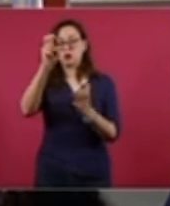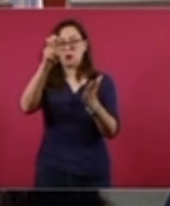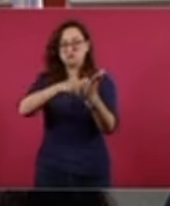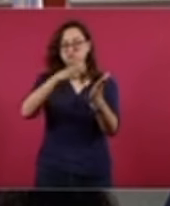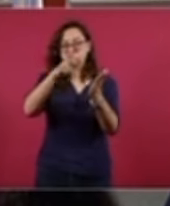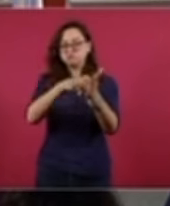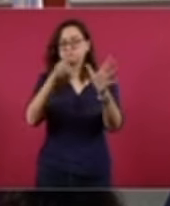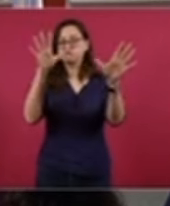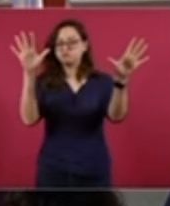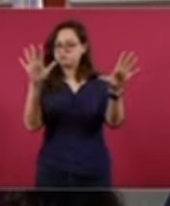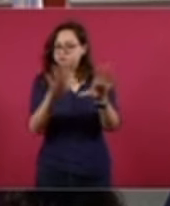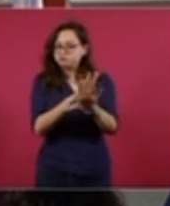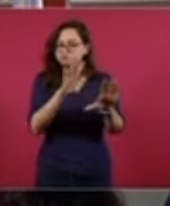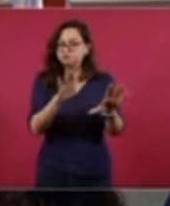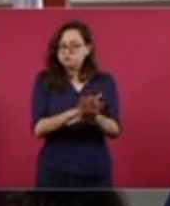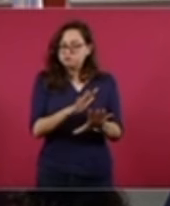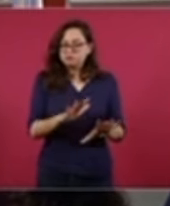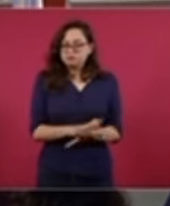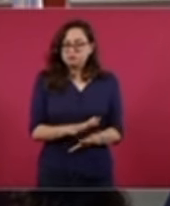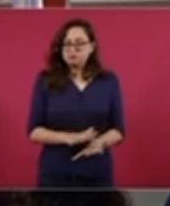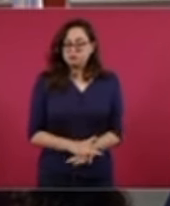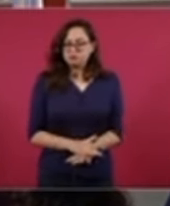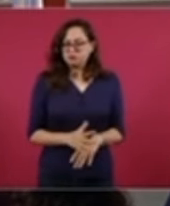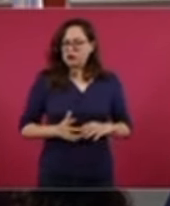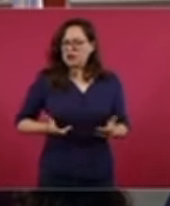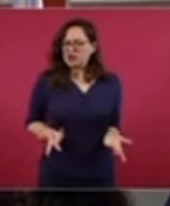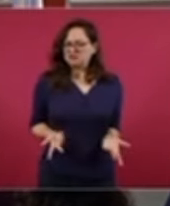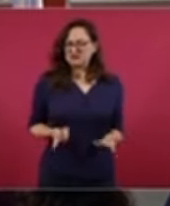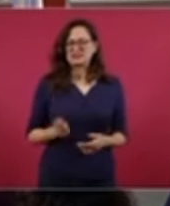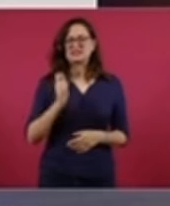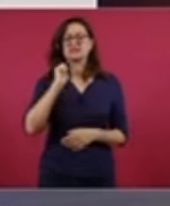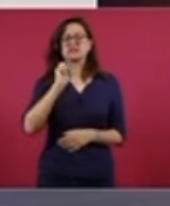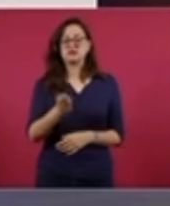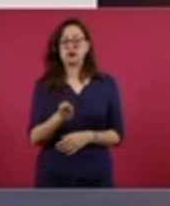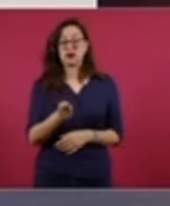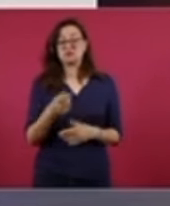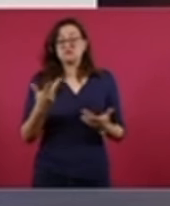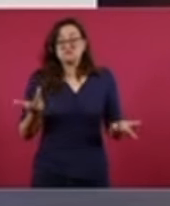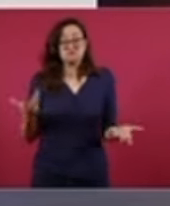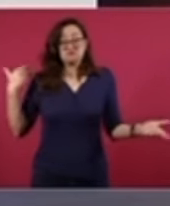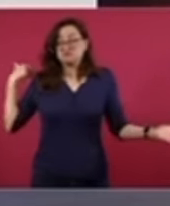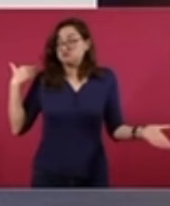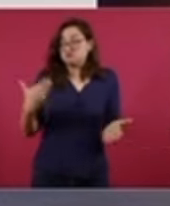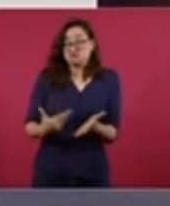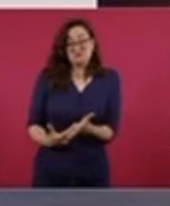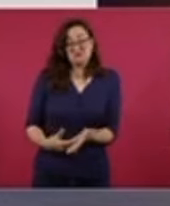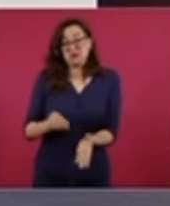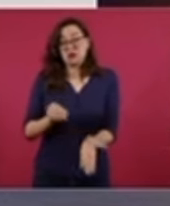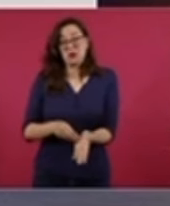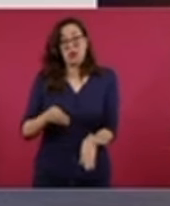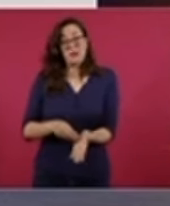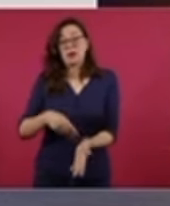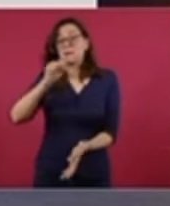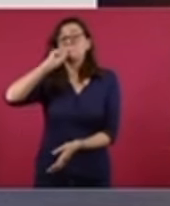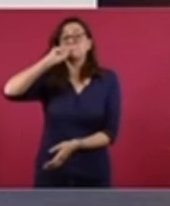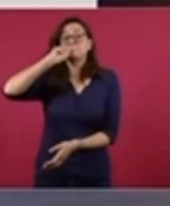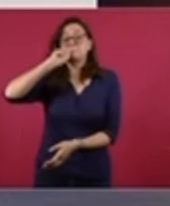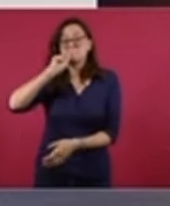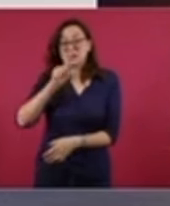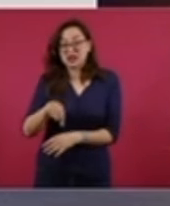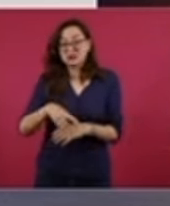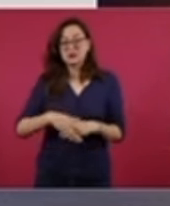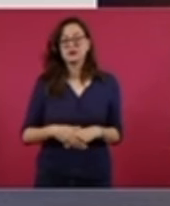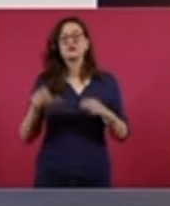Carta Magna a la Constitución y fue una reforma que hasta el día de hoy está vigente. El artículo